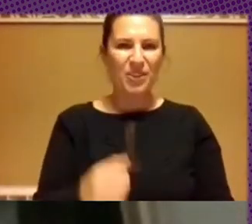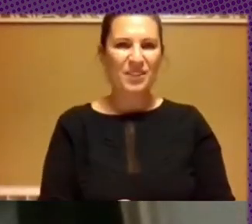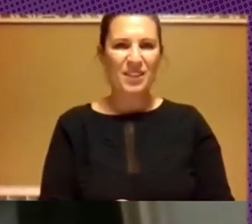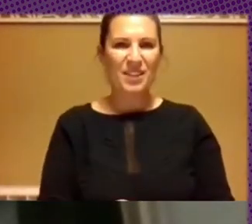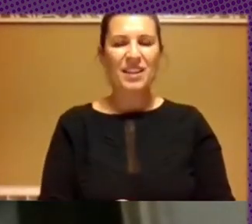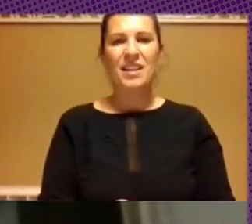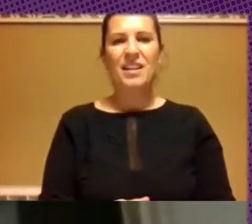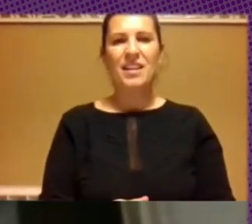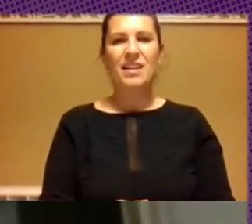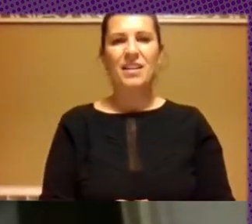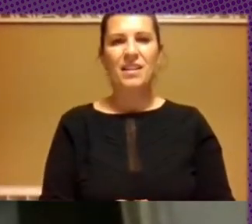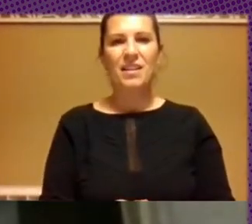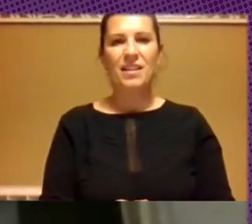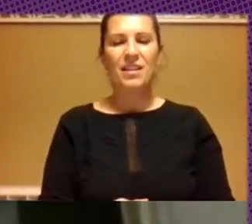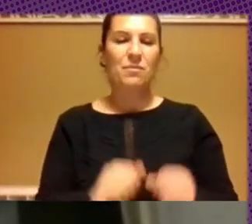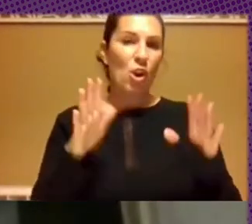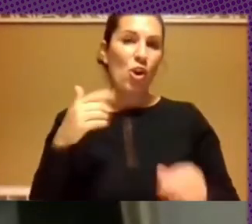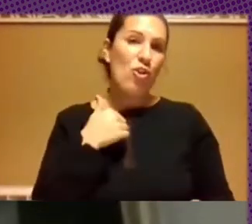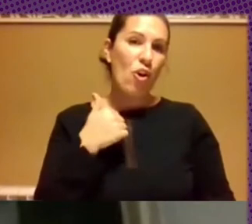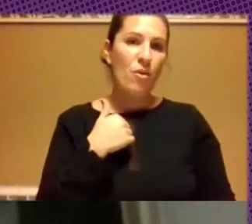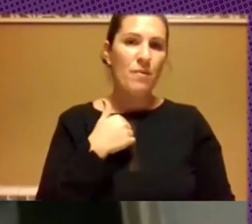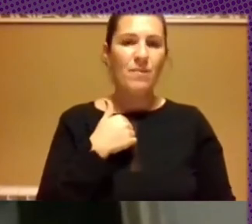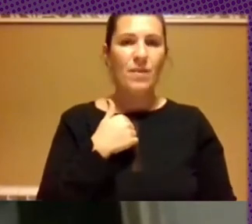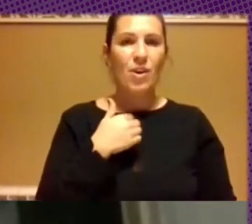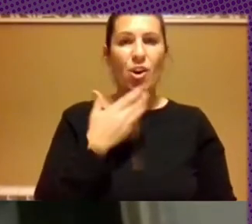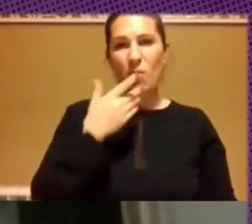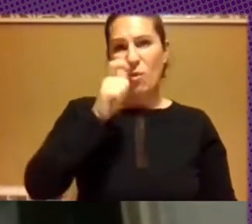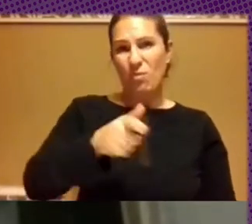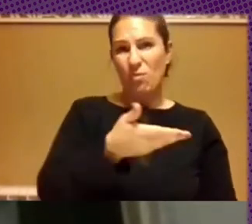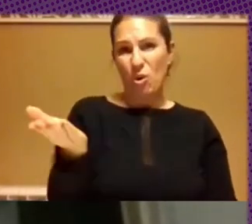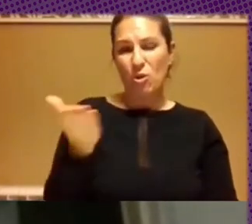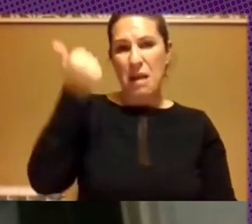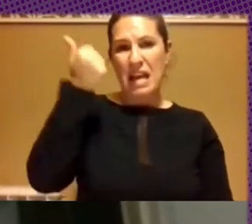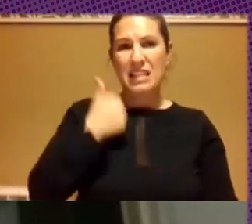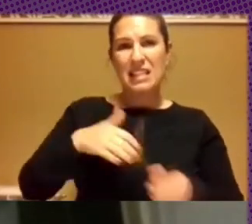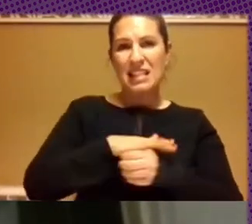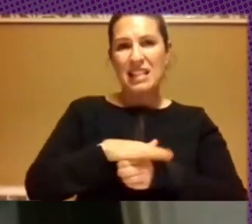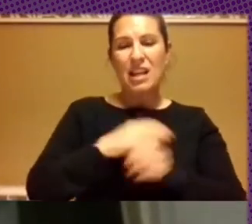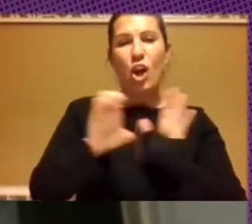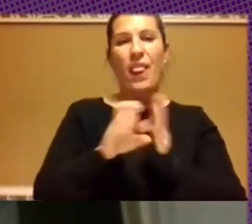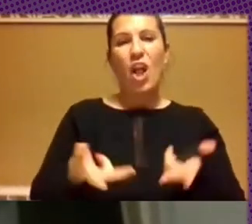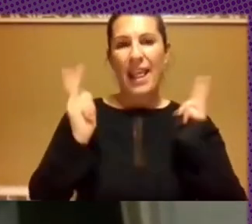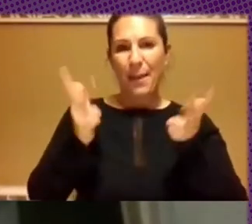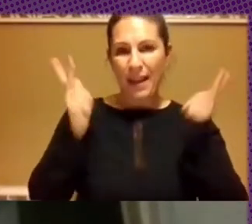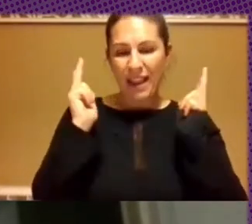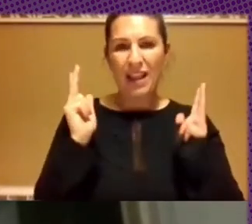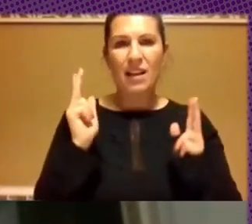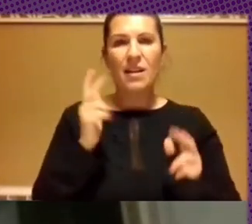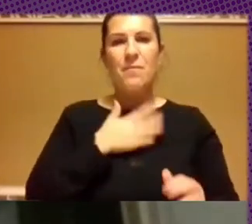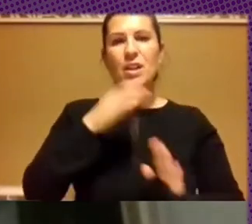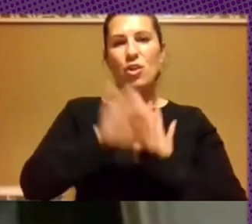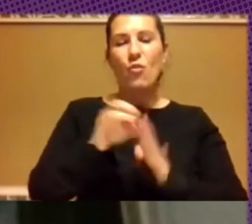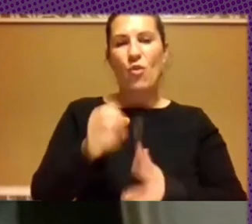bueno, eh, yo, yo vengo más del, como muchos aquí del mundo del, del, del código libre, del, del, del, del